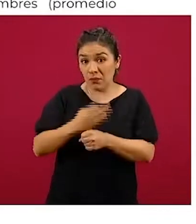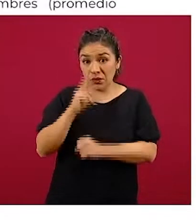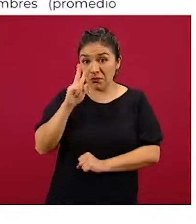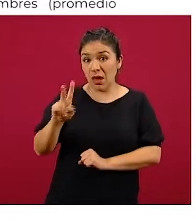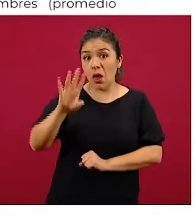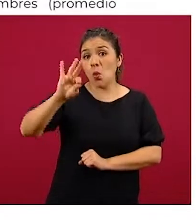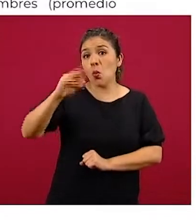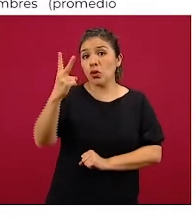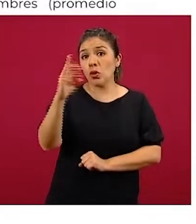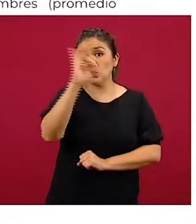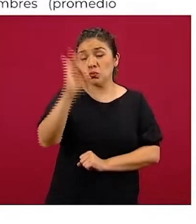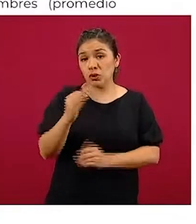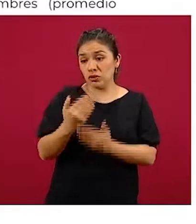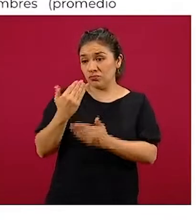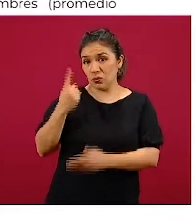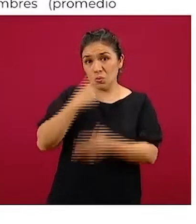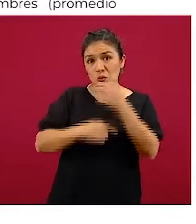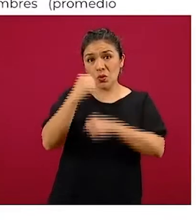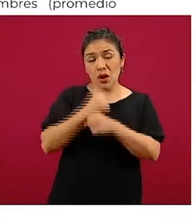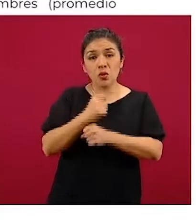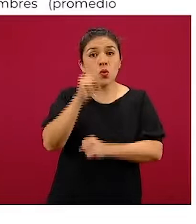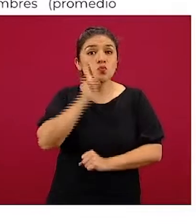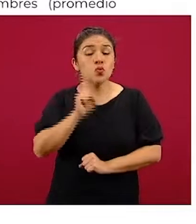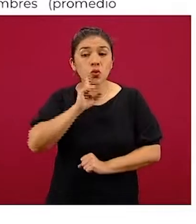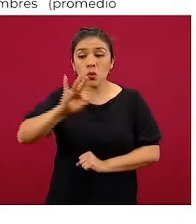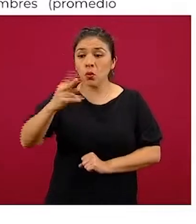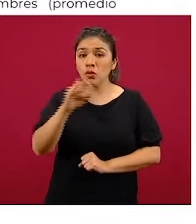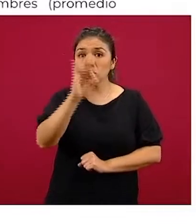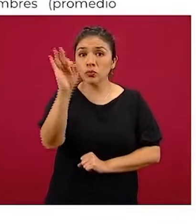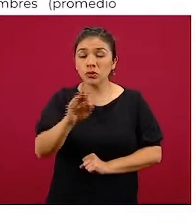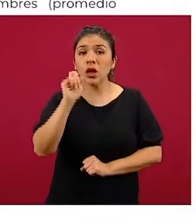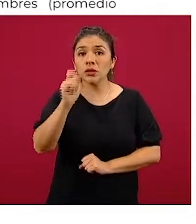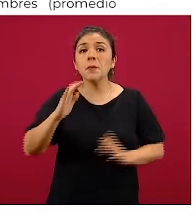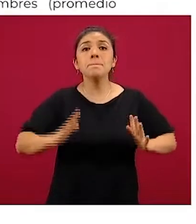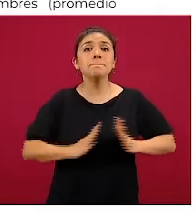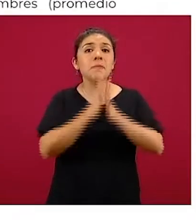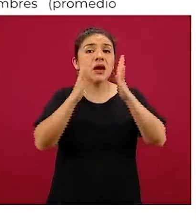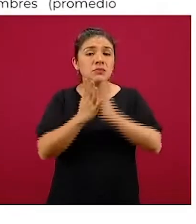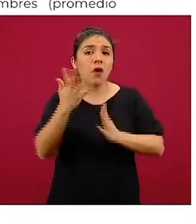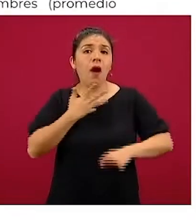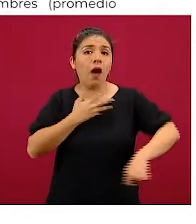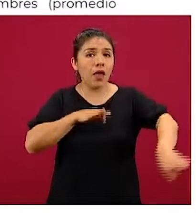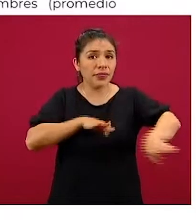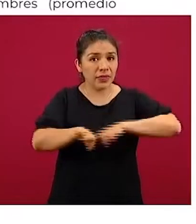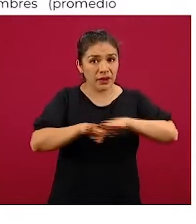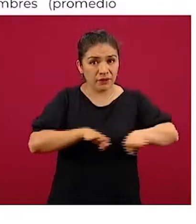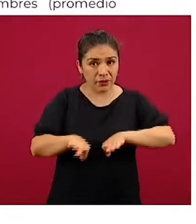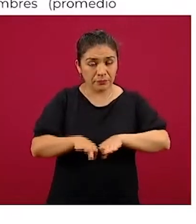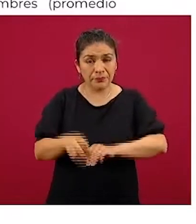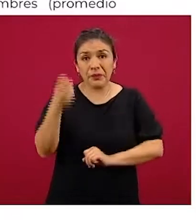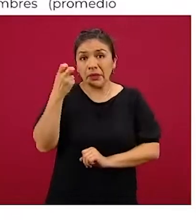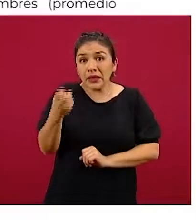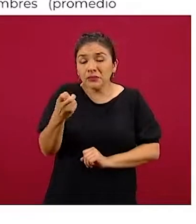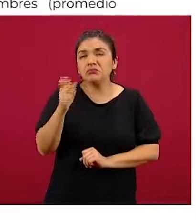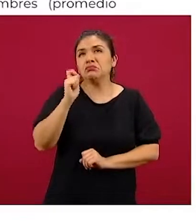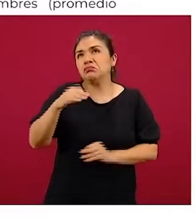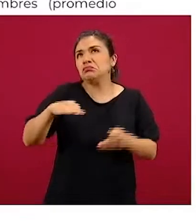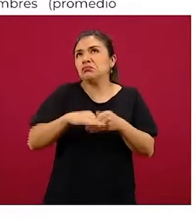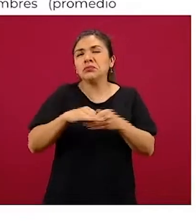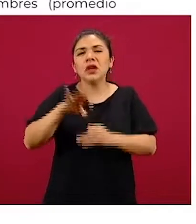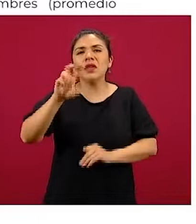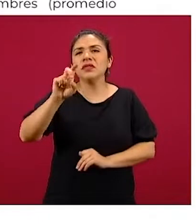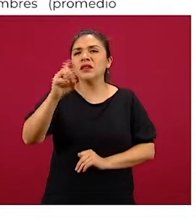en el año pasado, en 2019, de las mujeres participaban, estaban trabajando. Esto es alrededor de